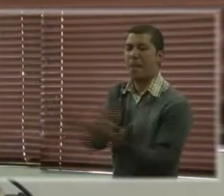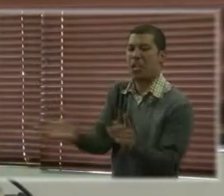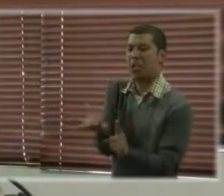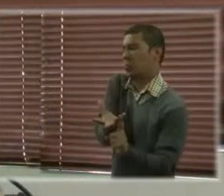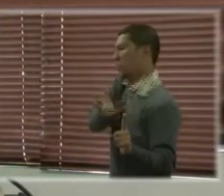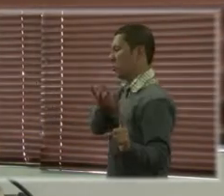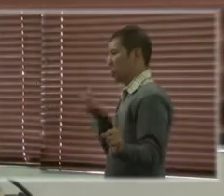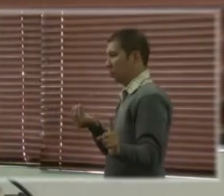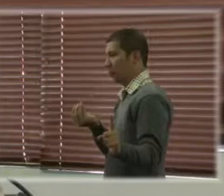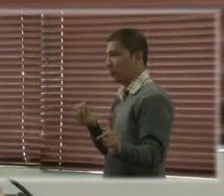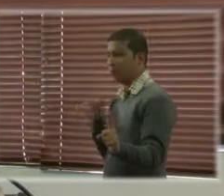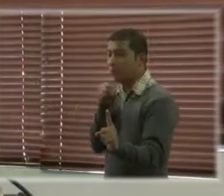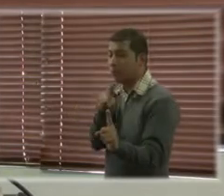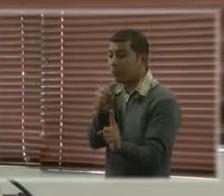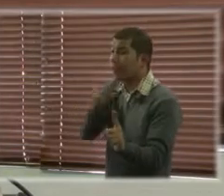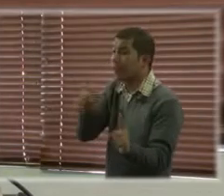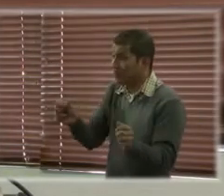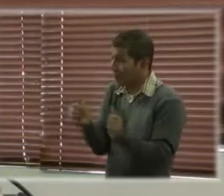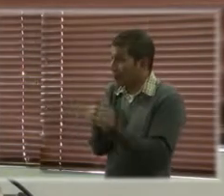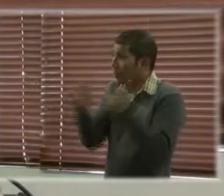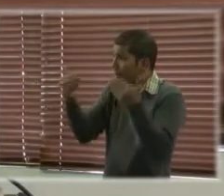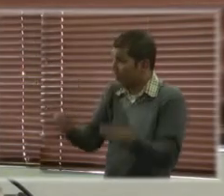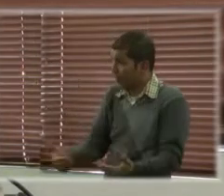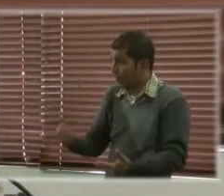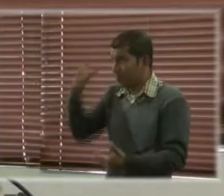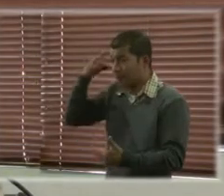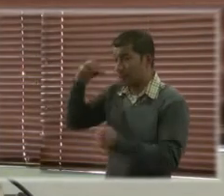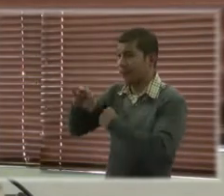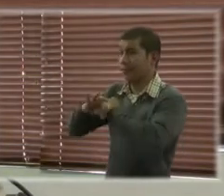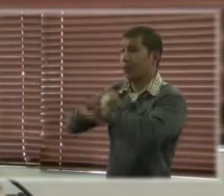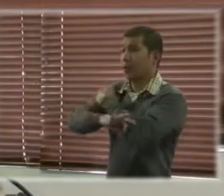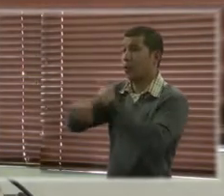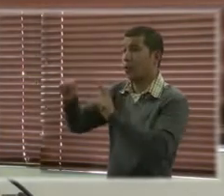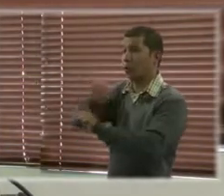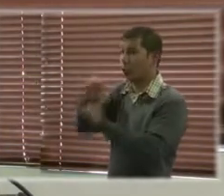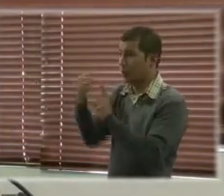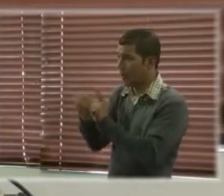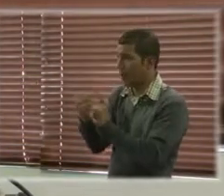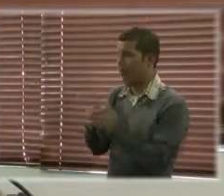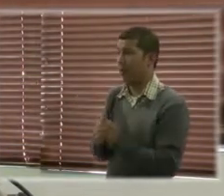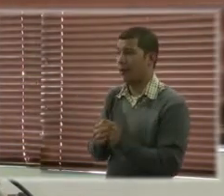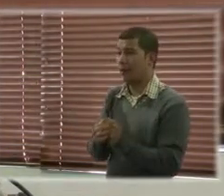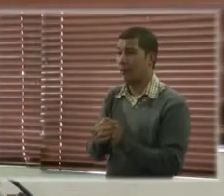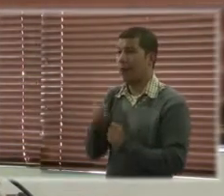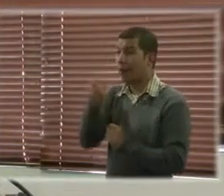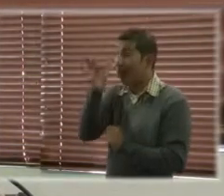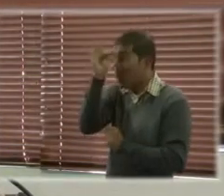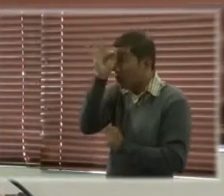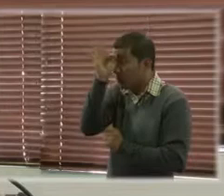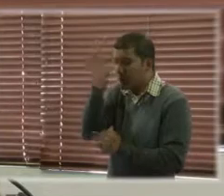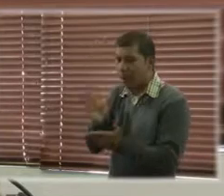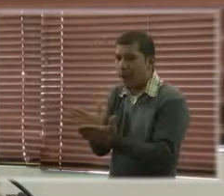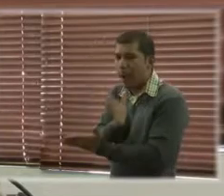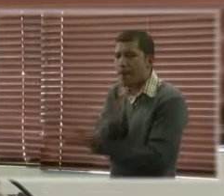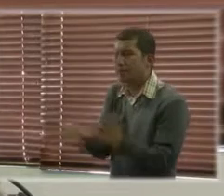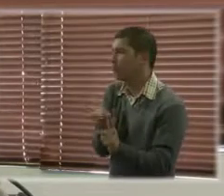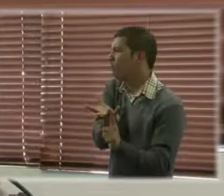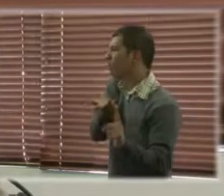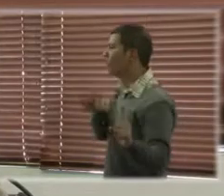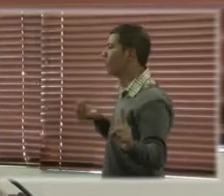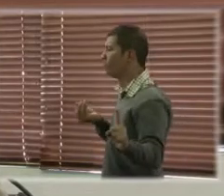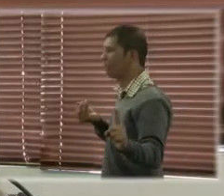personas con discapacidad psicosocial en salas de aislamiento de un hospital, eso se considera el relator